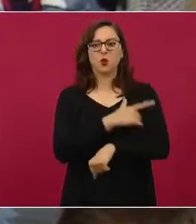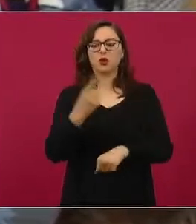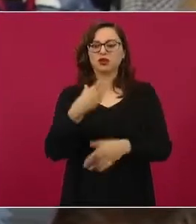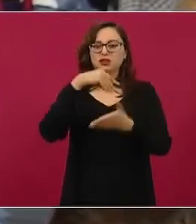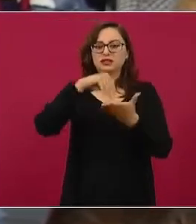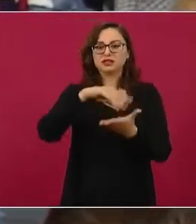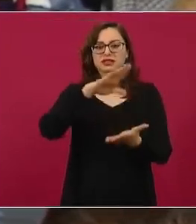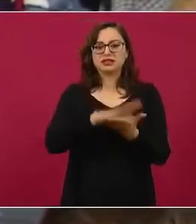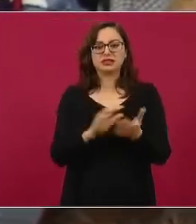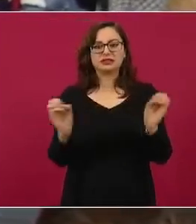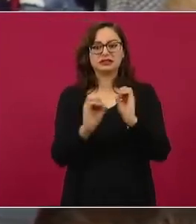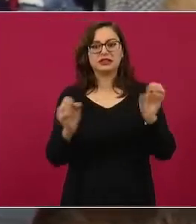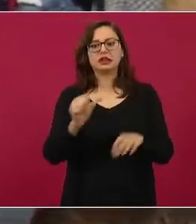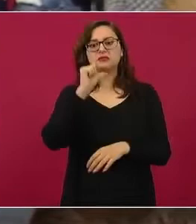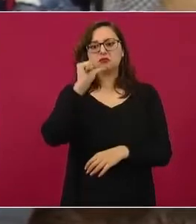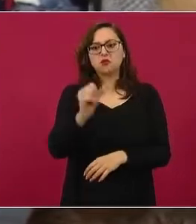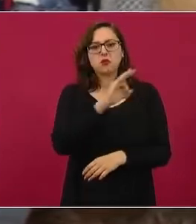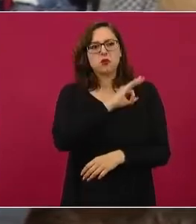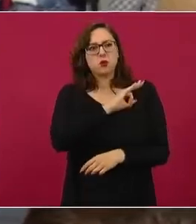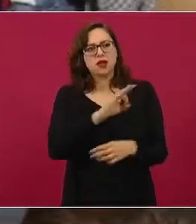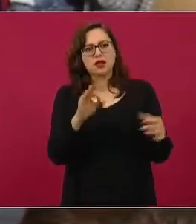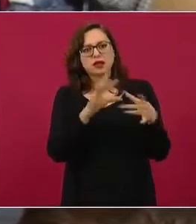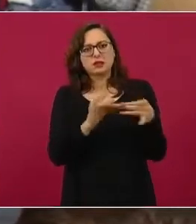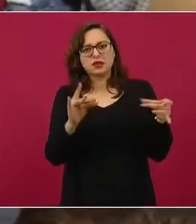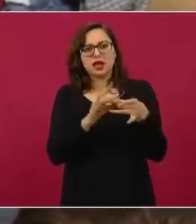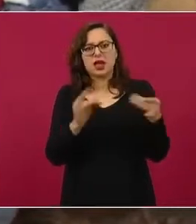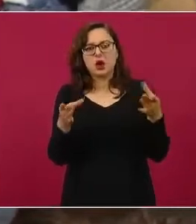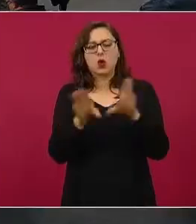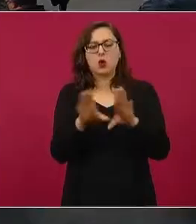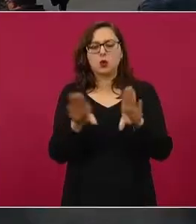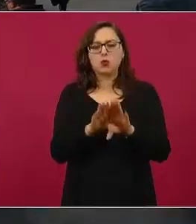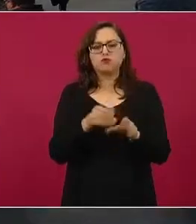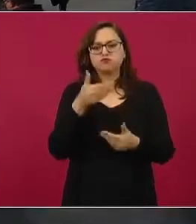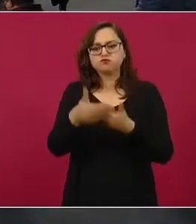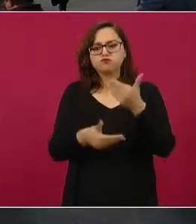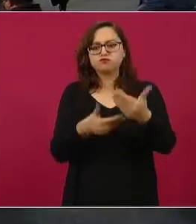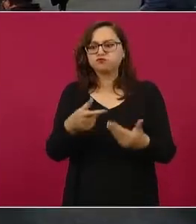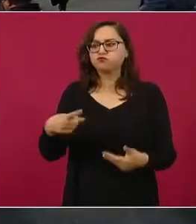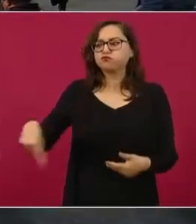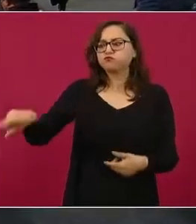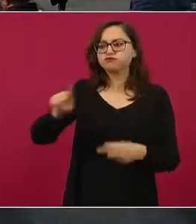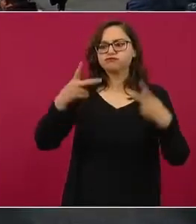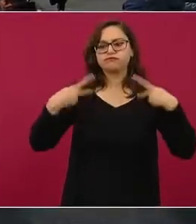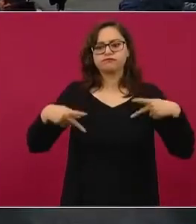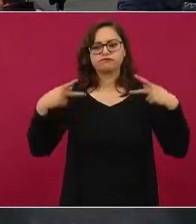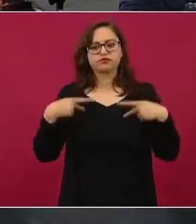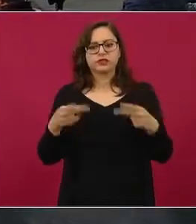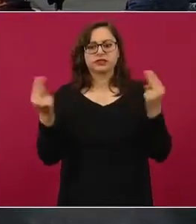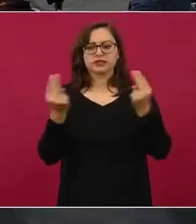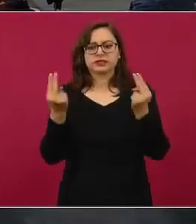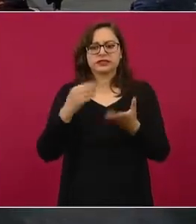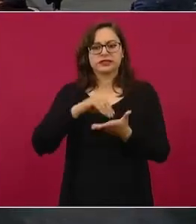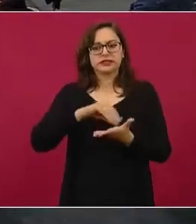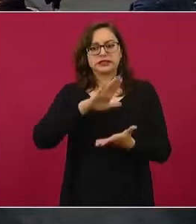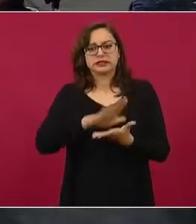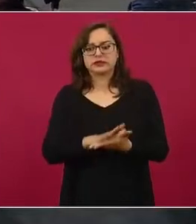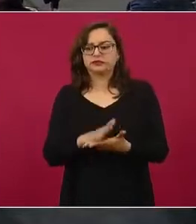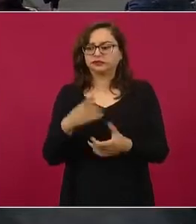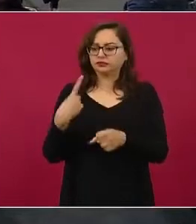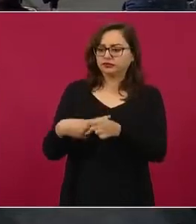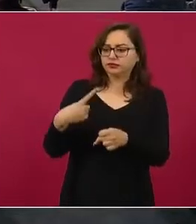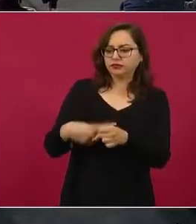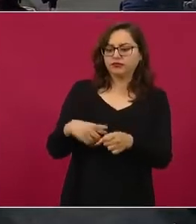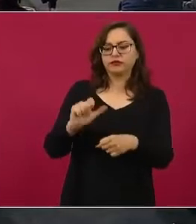en materia de salud podrían explicarnos cómo pudiera ir el proceso de las personas que necesitan dar seguimiento a una enfermedad,